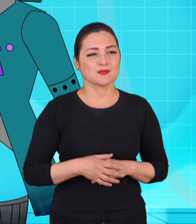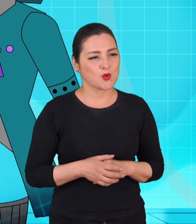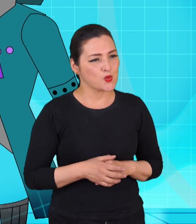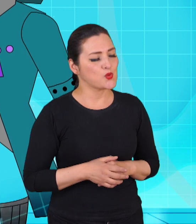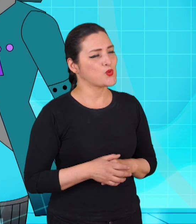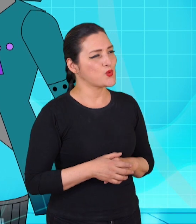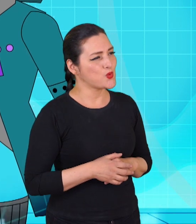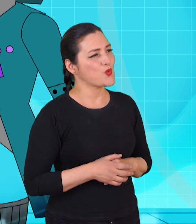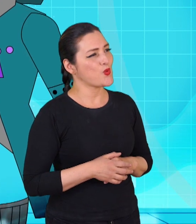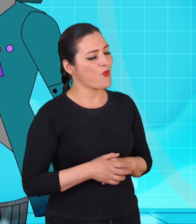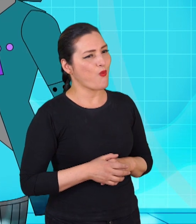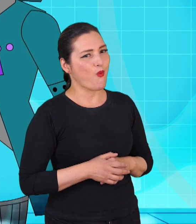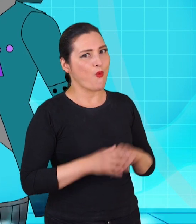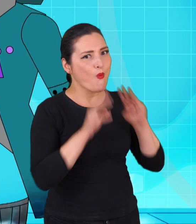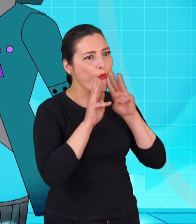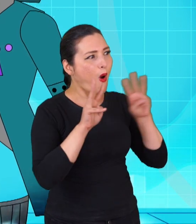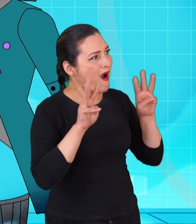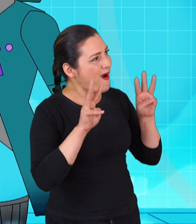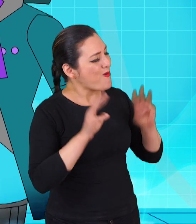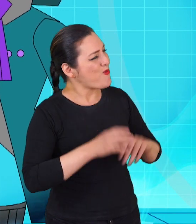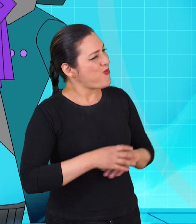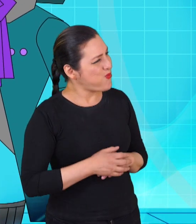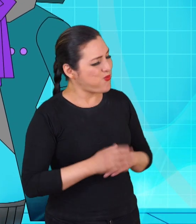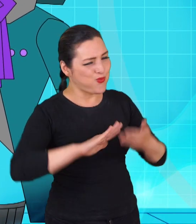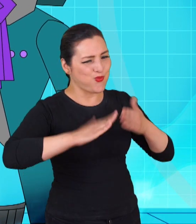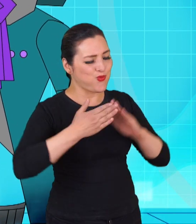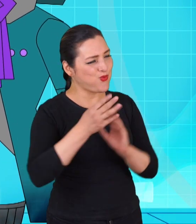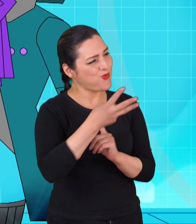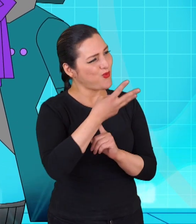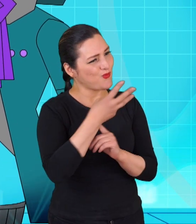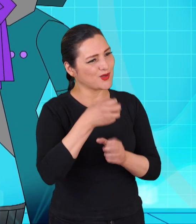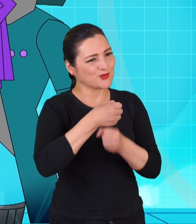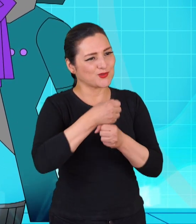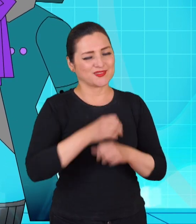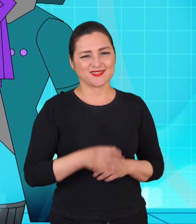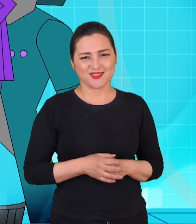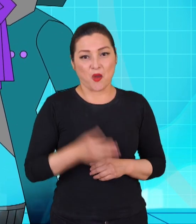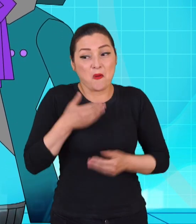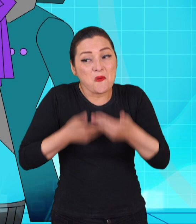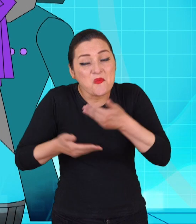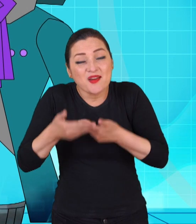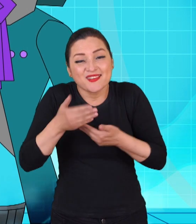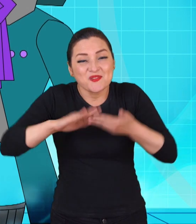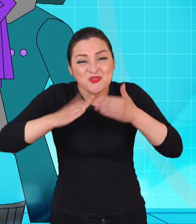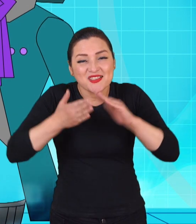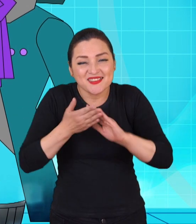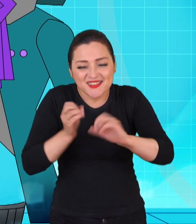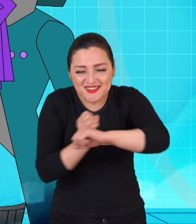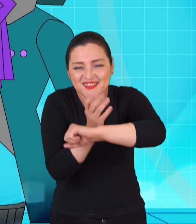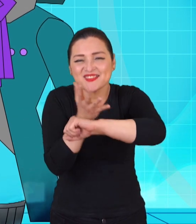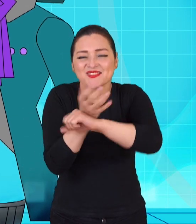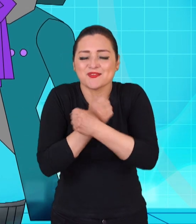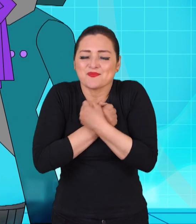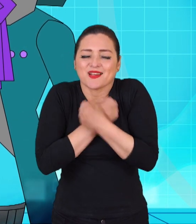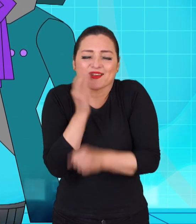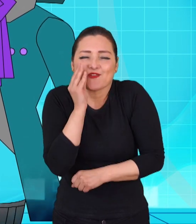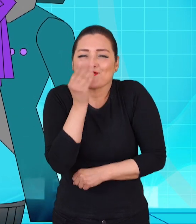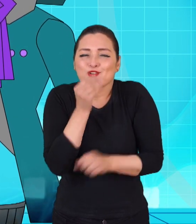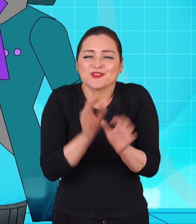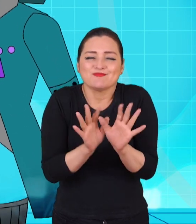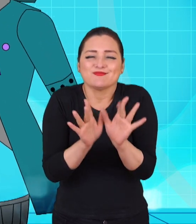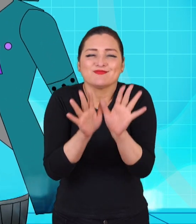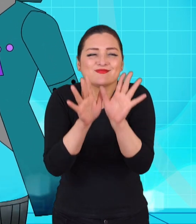Todo eso nos permite tener comunidades digitales más seguras. Compartiré estas recomendaciones en mi comunidad de amantes de las flores y